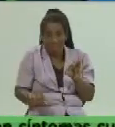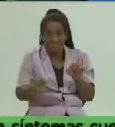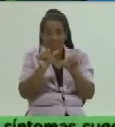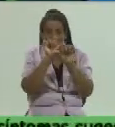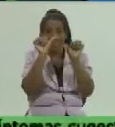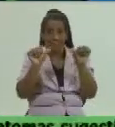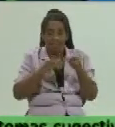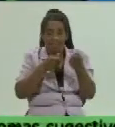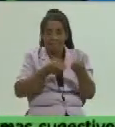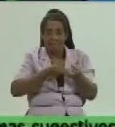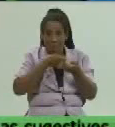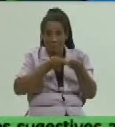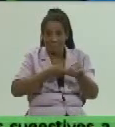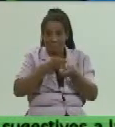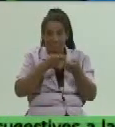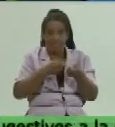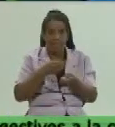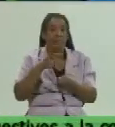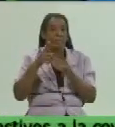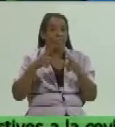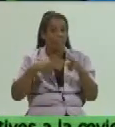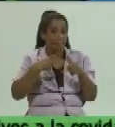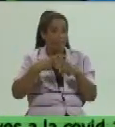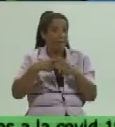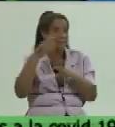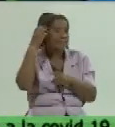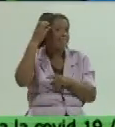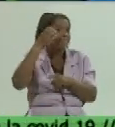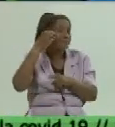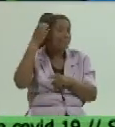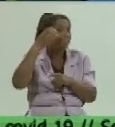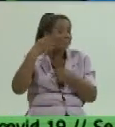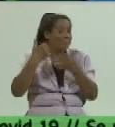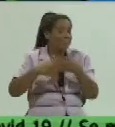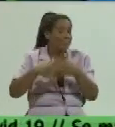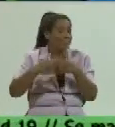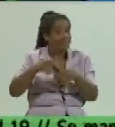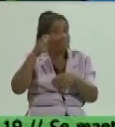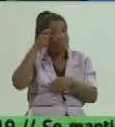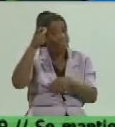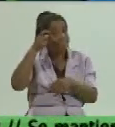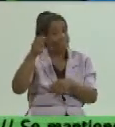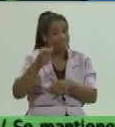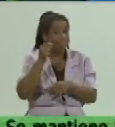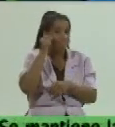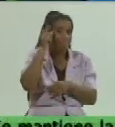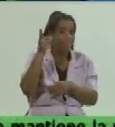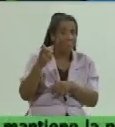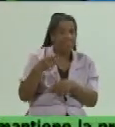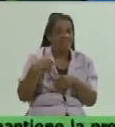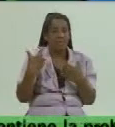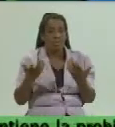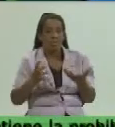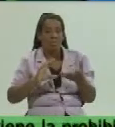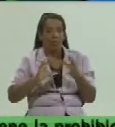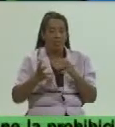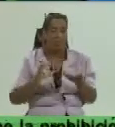en el surco y que saben hoy cómo logran producir cada una de las especies de los productos agropecuarios